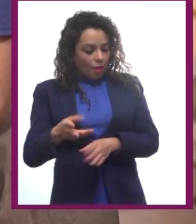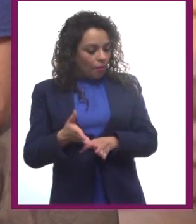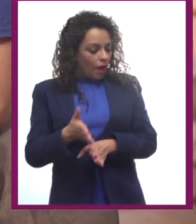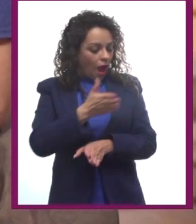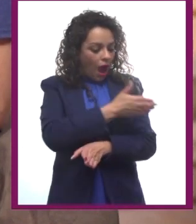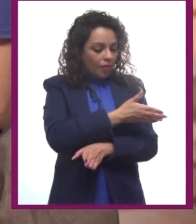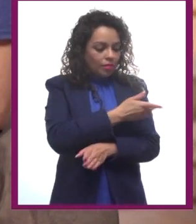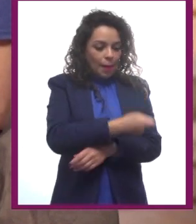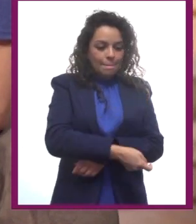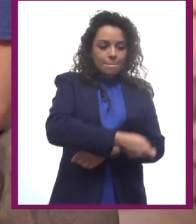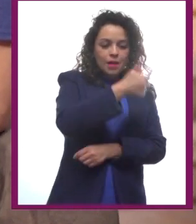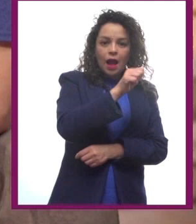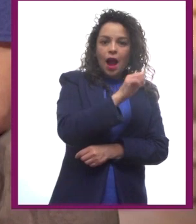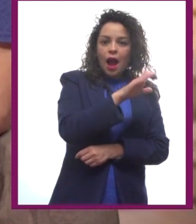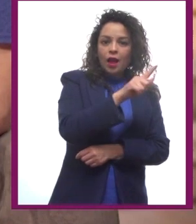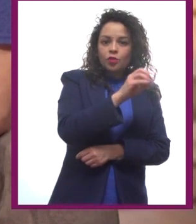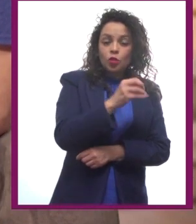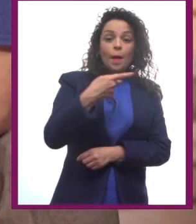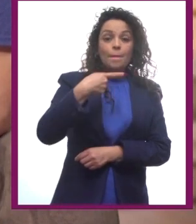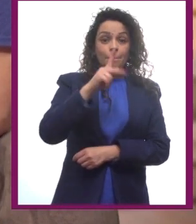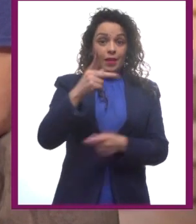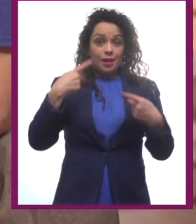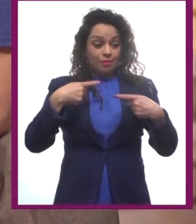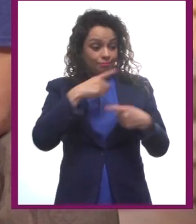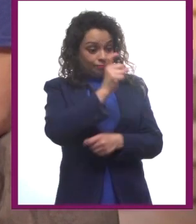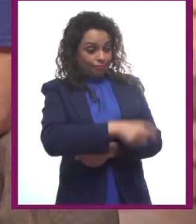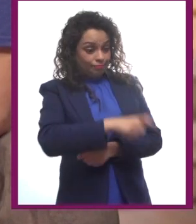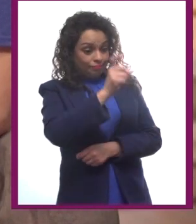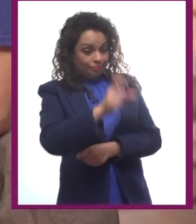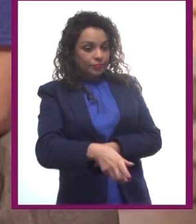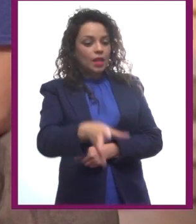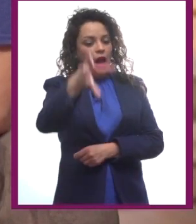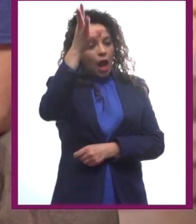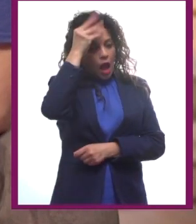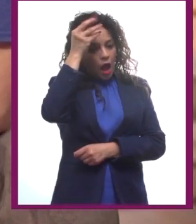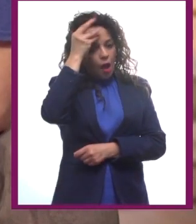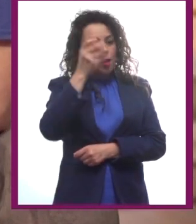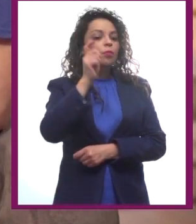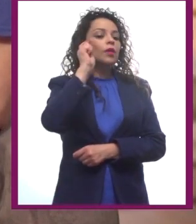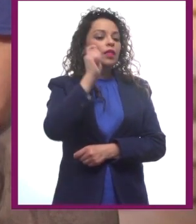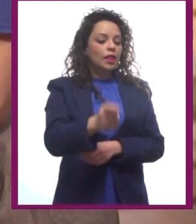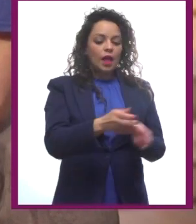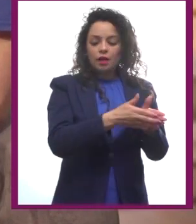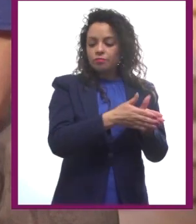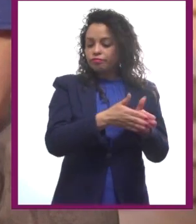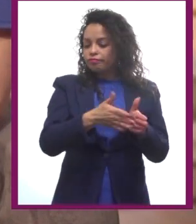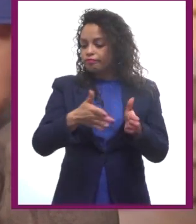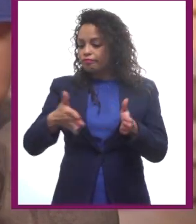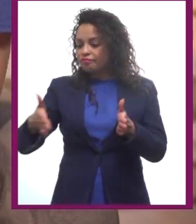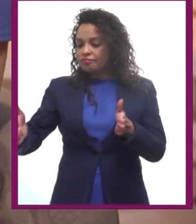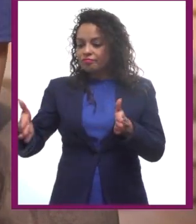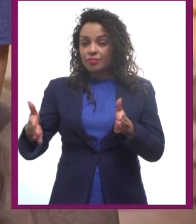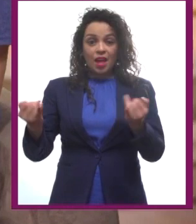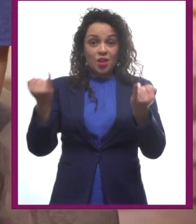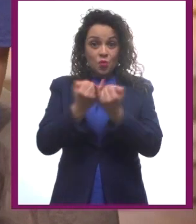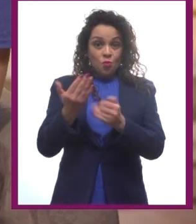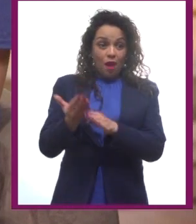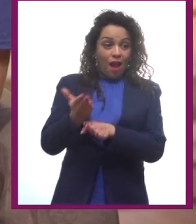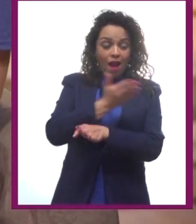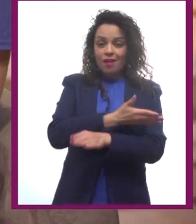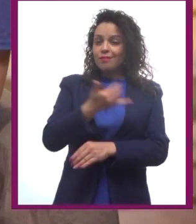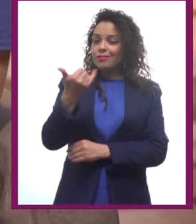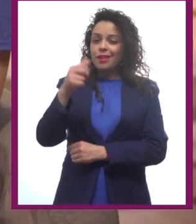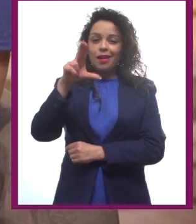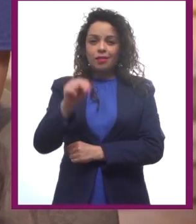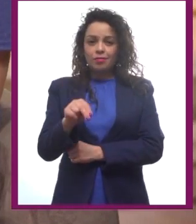acto, pero en el que los protagonistas han aprendido de su viaje y no son los mismos. Pero aquí los protagonistas